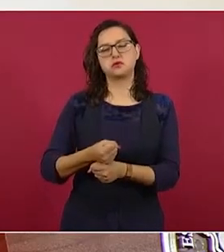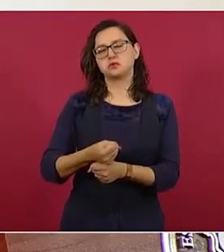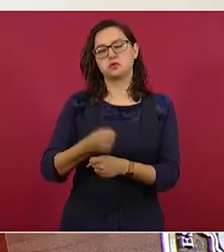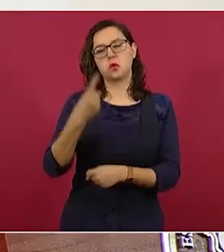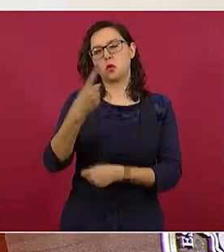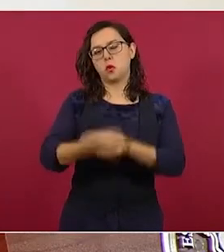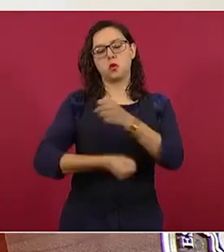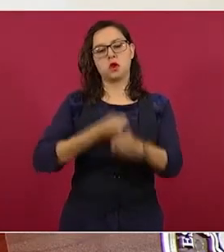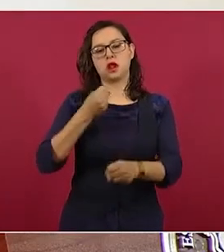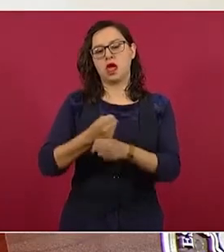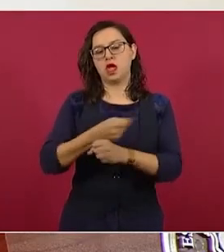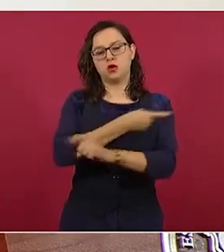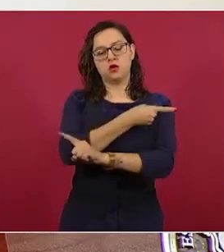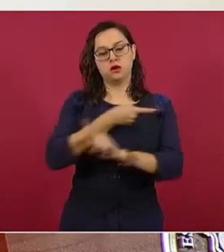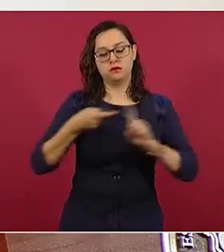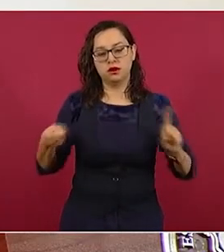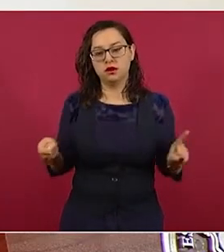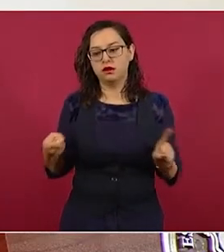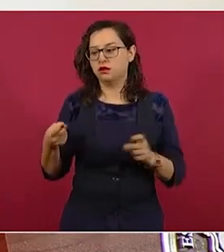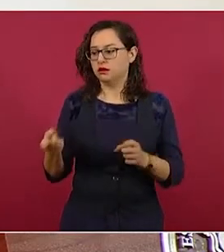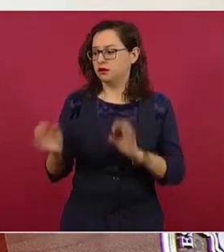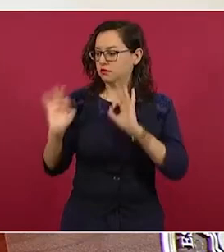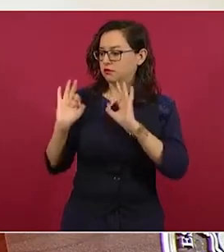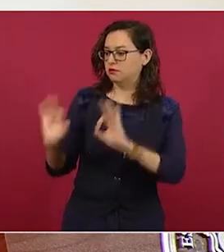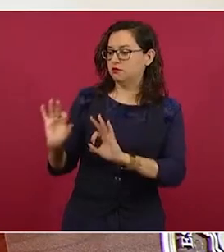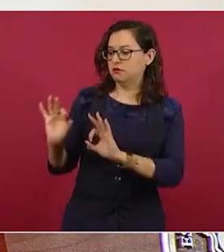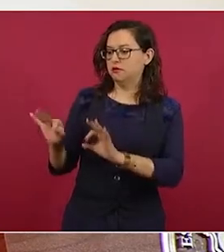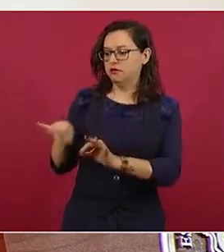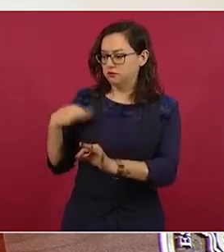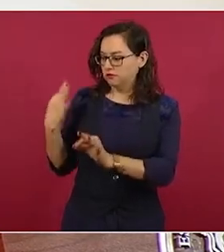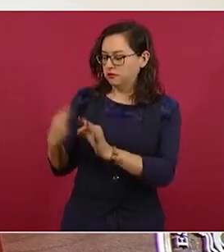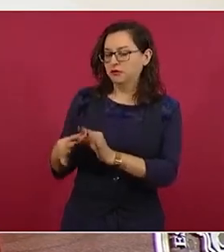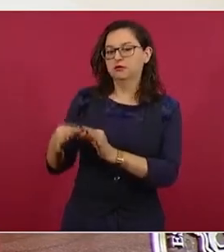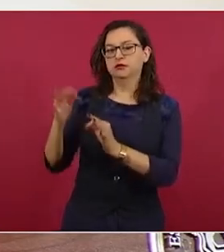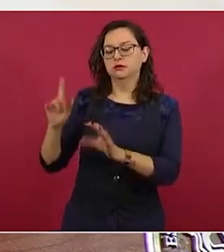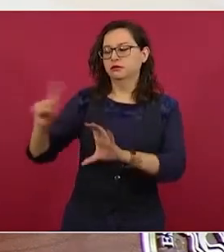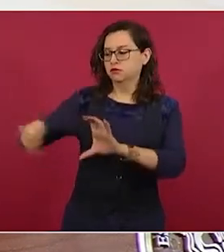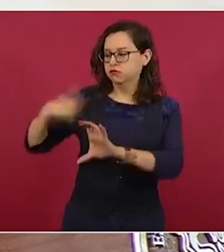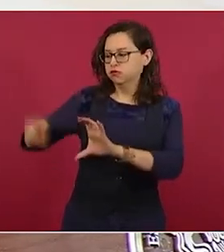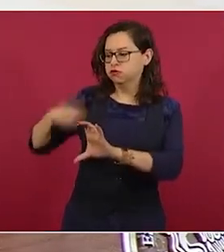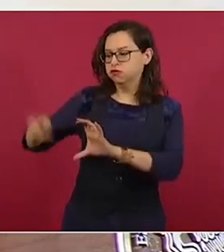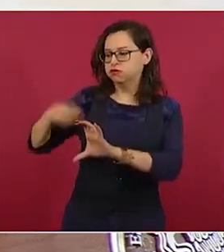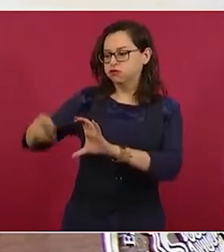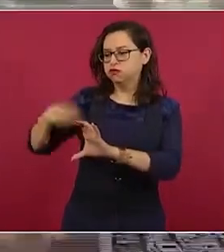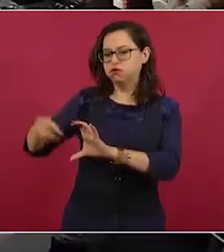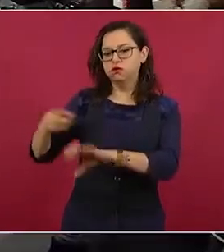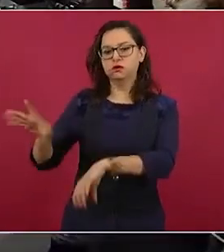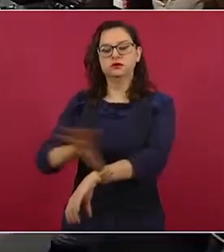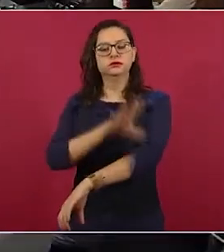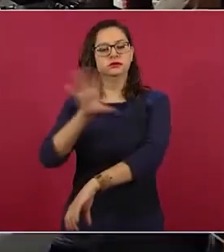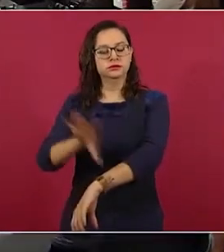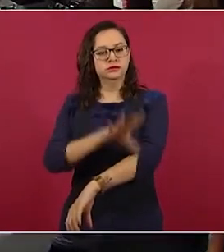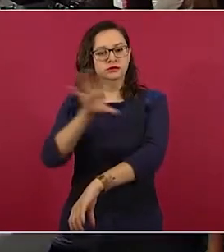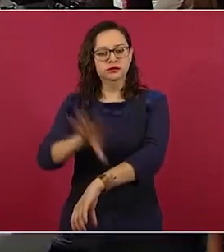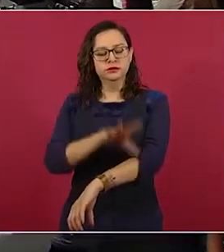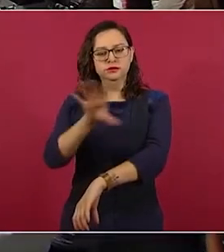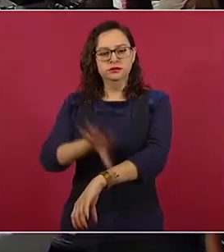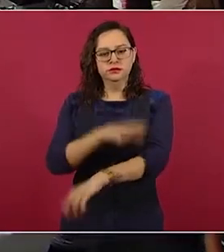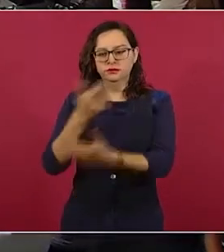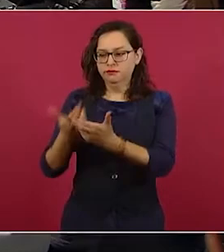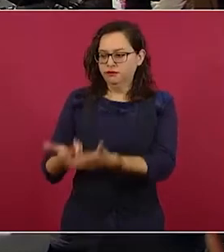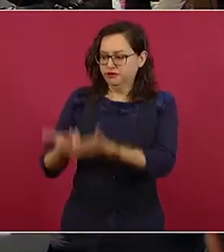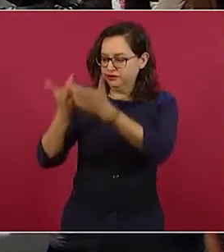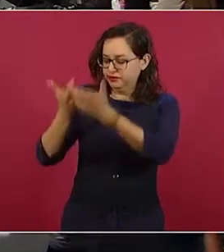cuando mucho, ya tengamos las nuevas turbinas con mayor capacidad de generación de electricidad